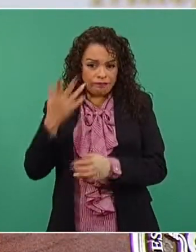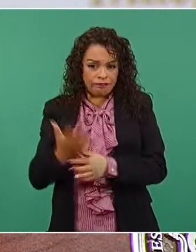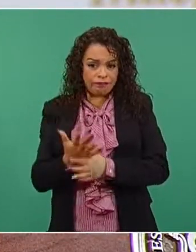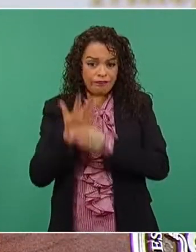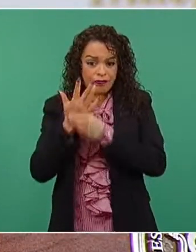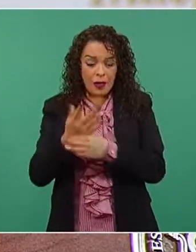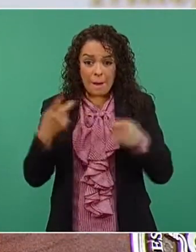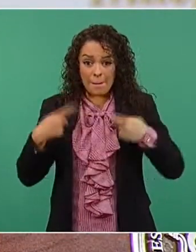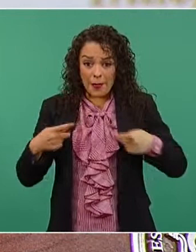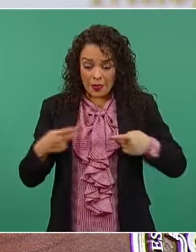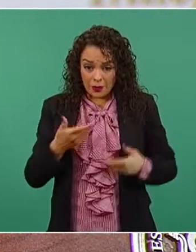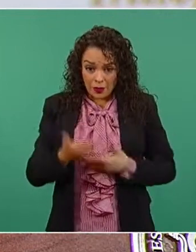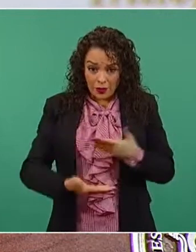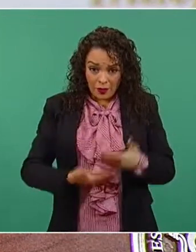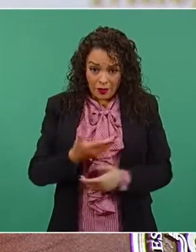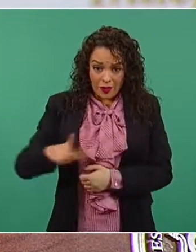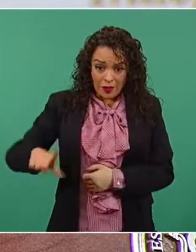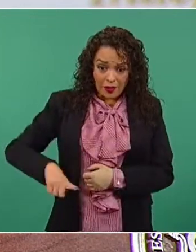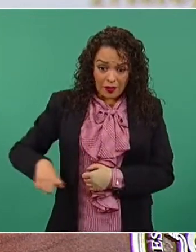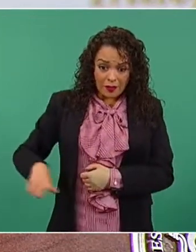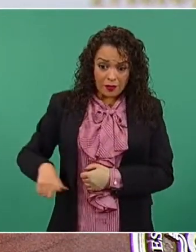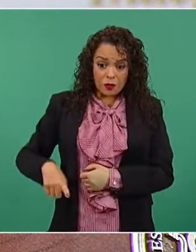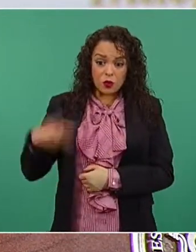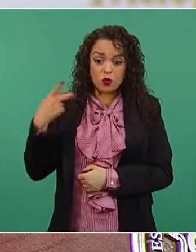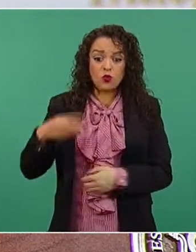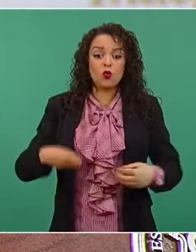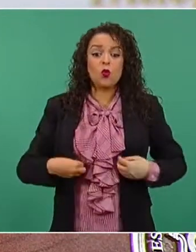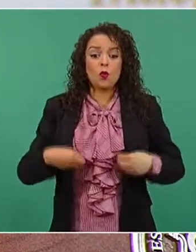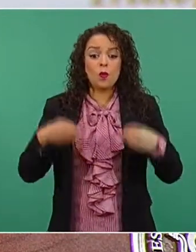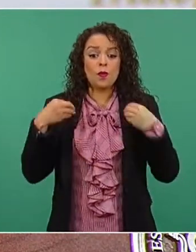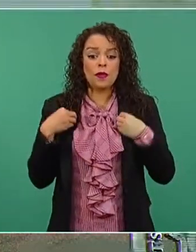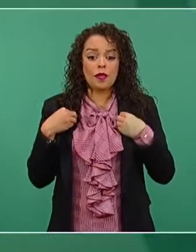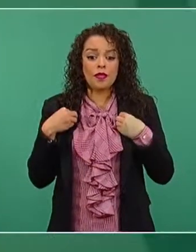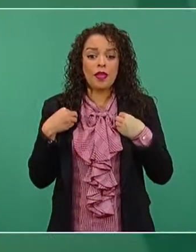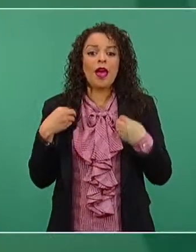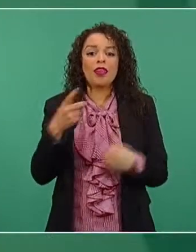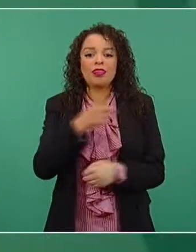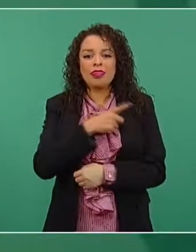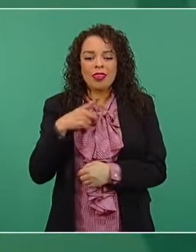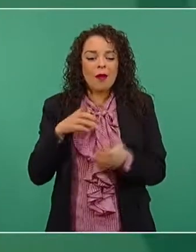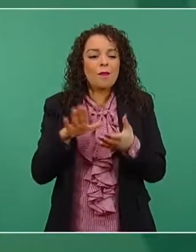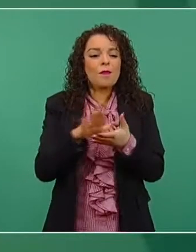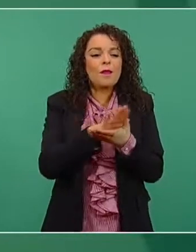debía aprender a vivir en la justa medianía.